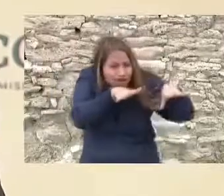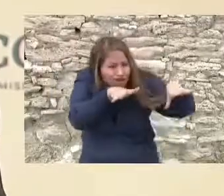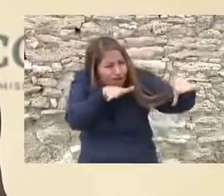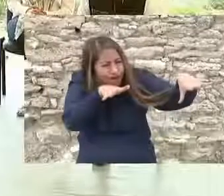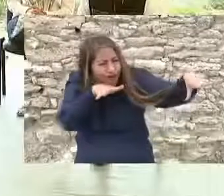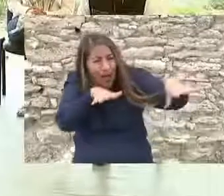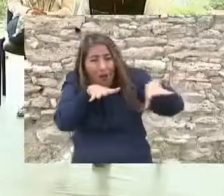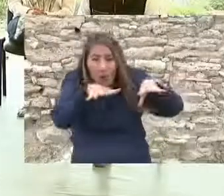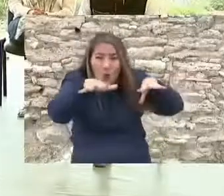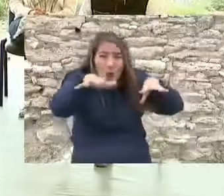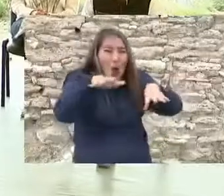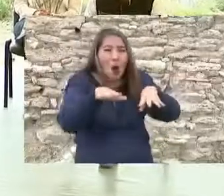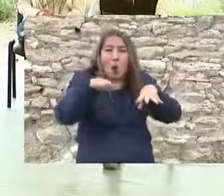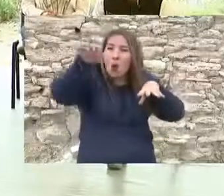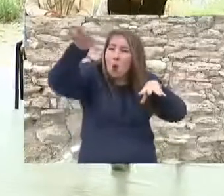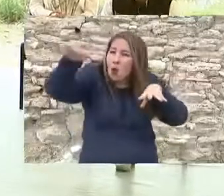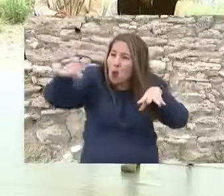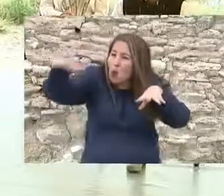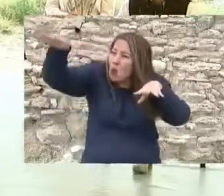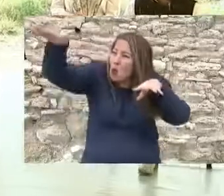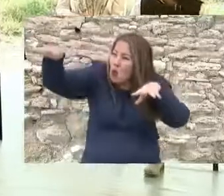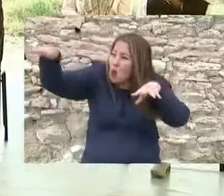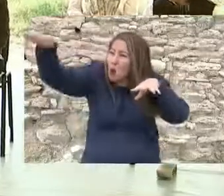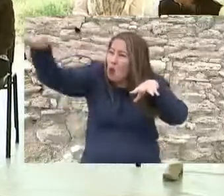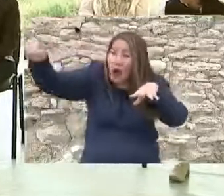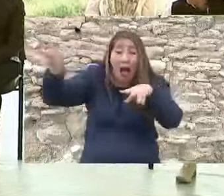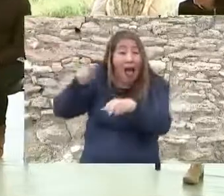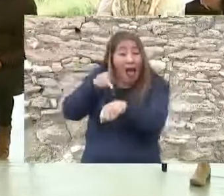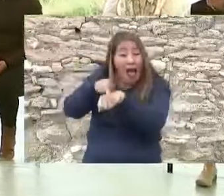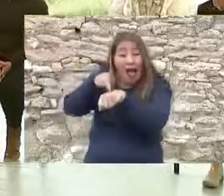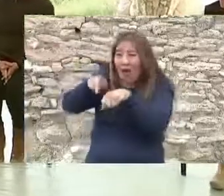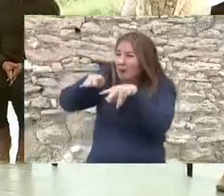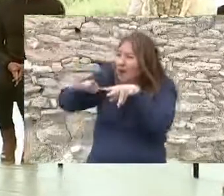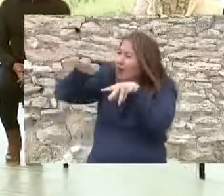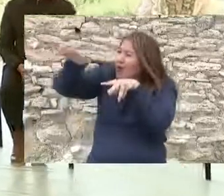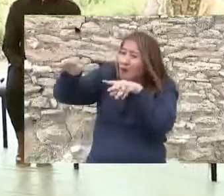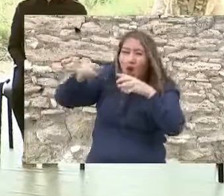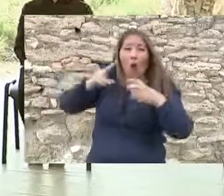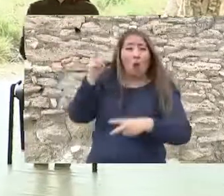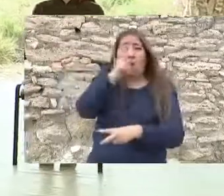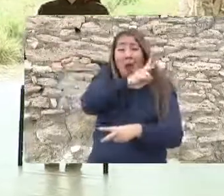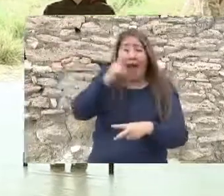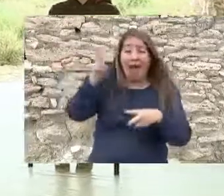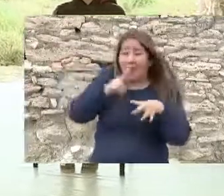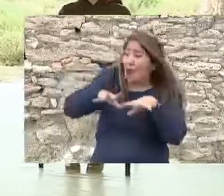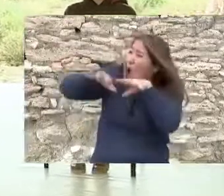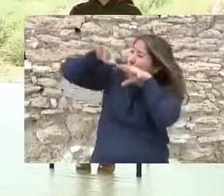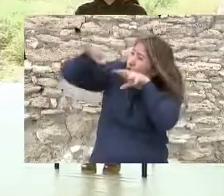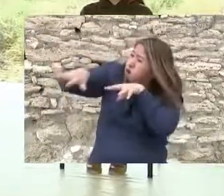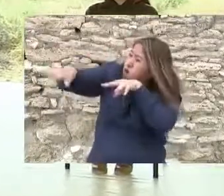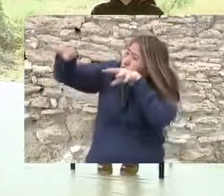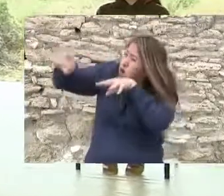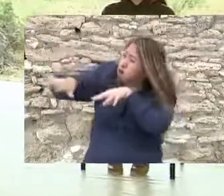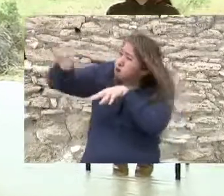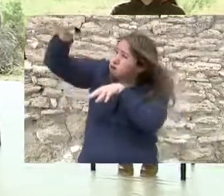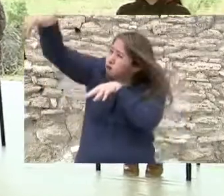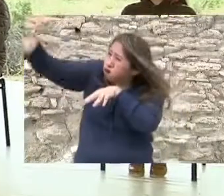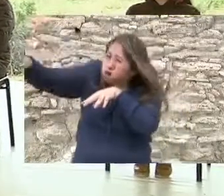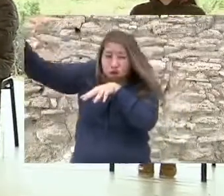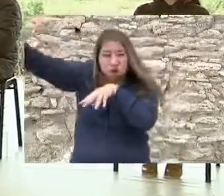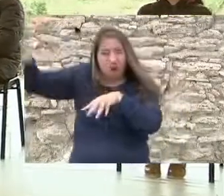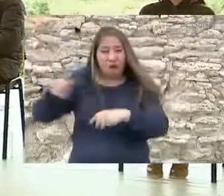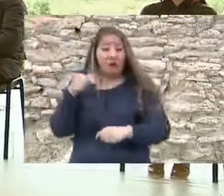así como cerros con cicatrices caprichosas debidas a la erosión y las sierras gigantescas que se levantan casi verticales.